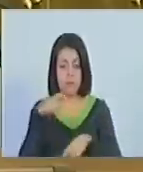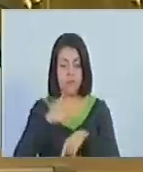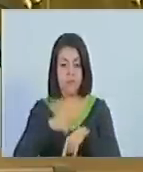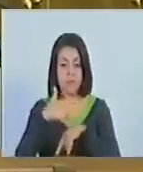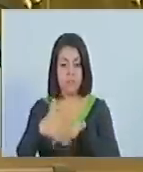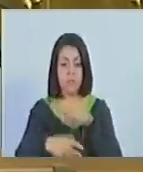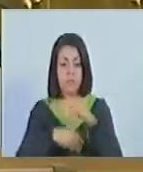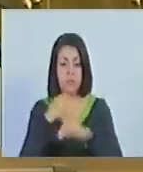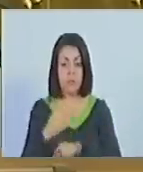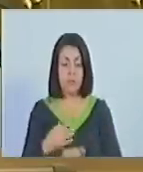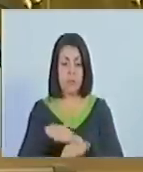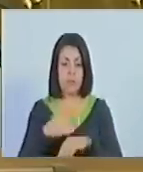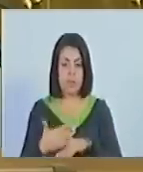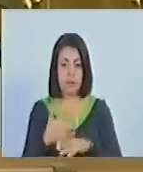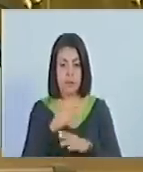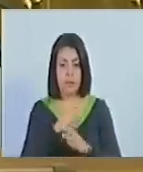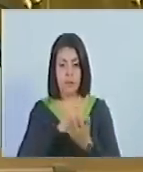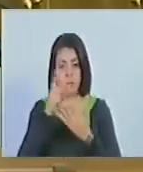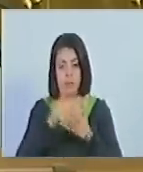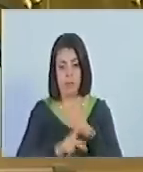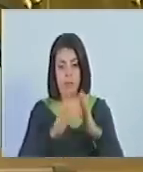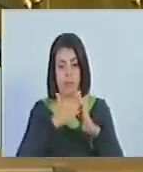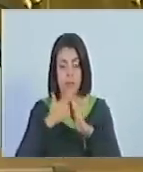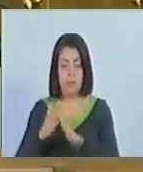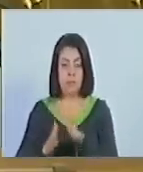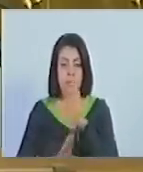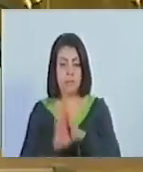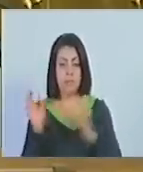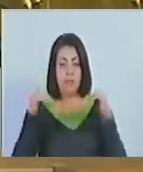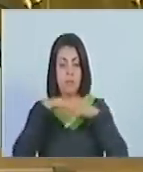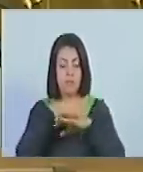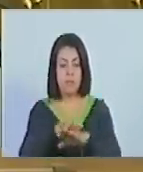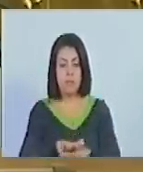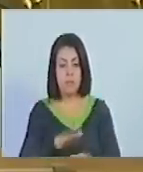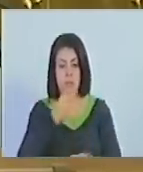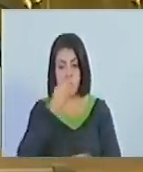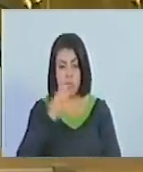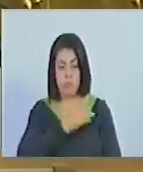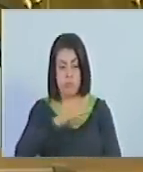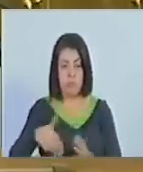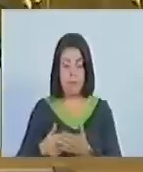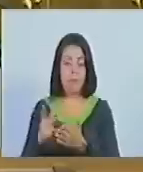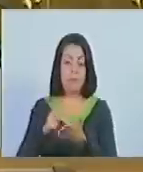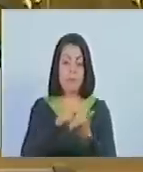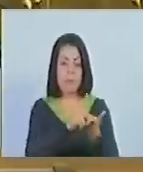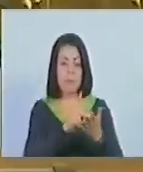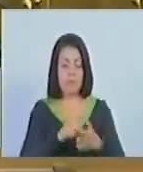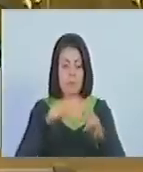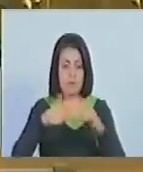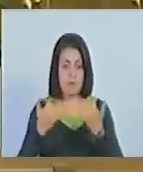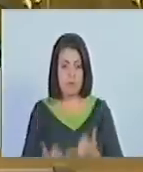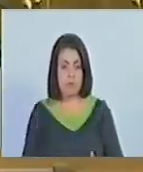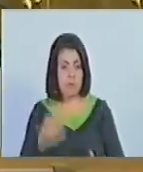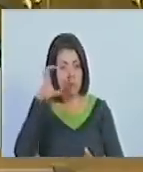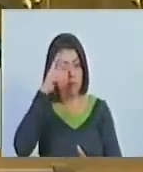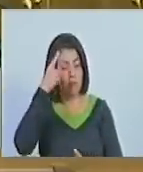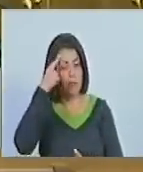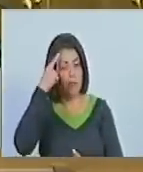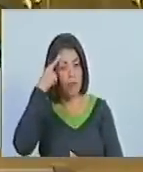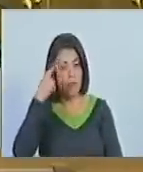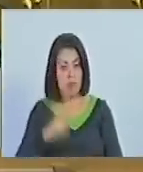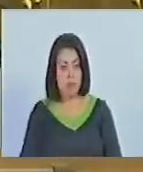establecidos en el plan comunitario de desarrollo integral, garantizando la participación activa, garantizando consciente